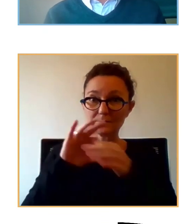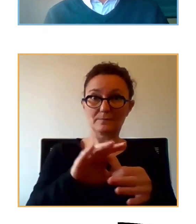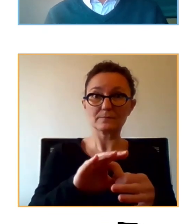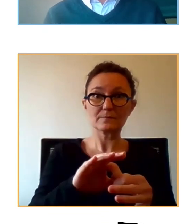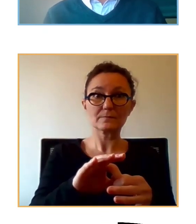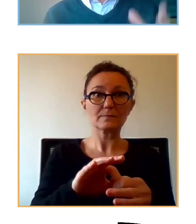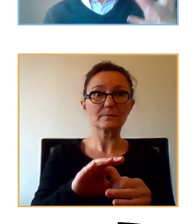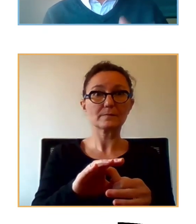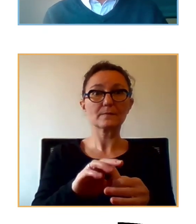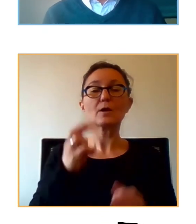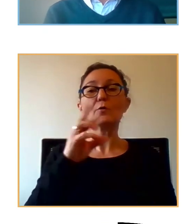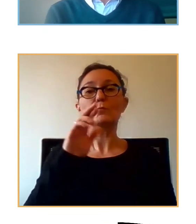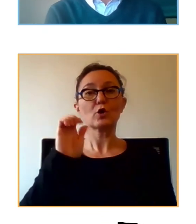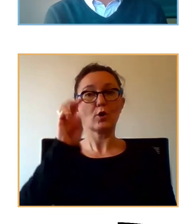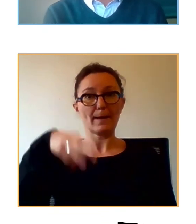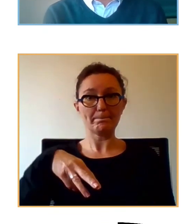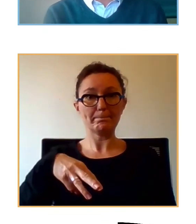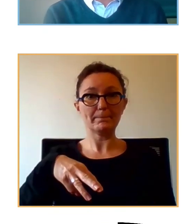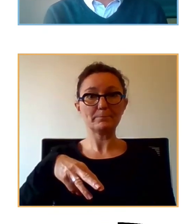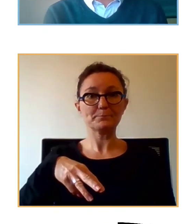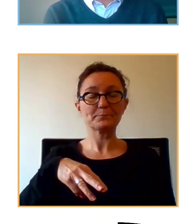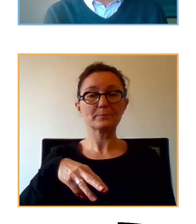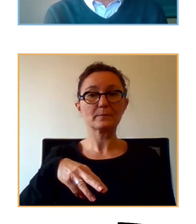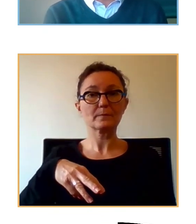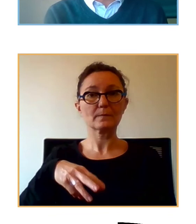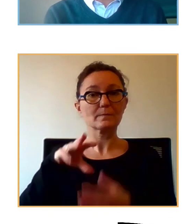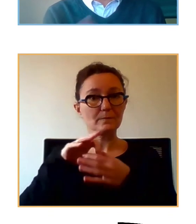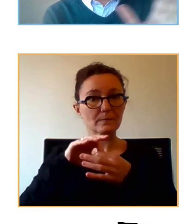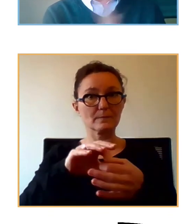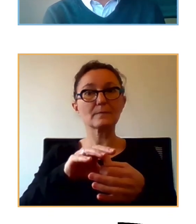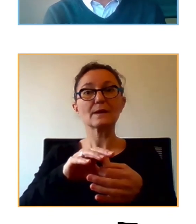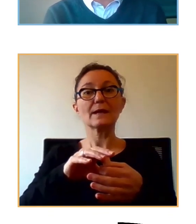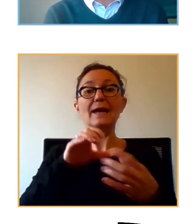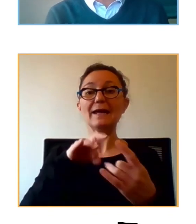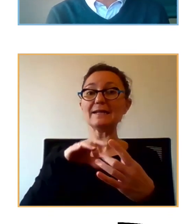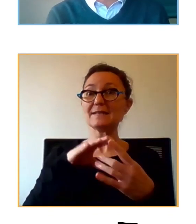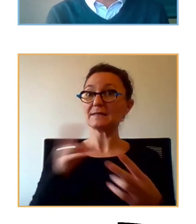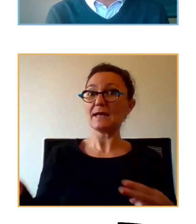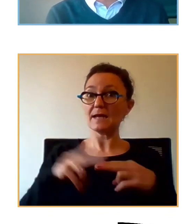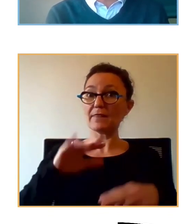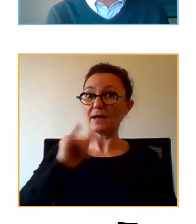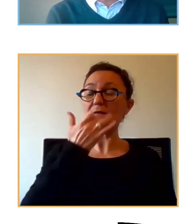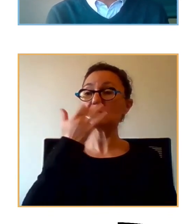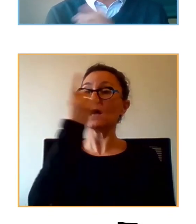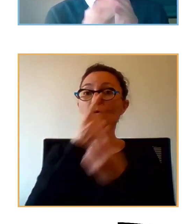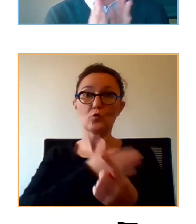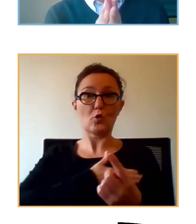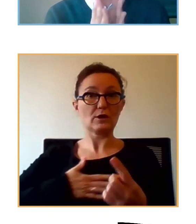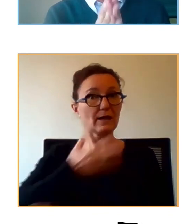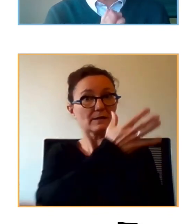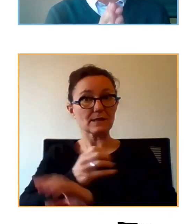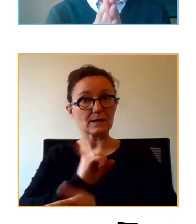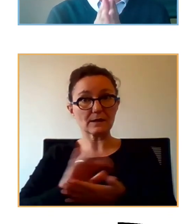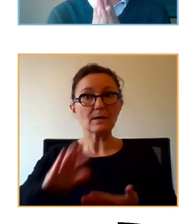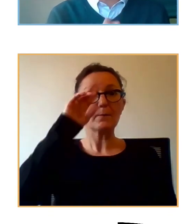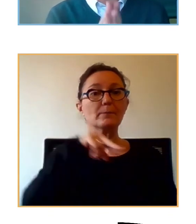red ProEN que en el chat los compañeros han puesto el enlace para que cualquier persona se lo pueda descargar de manera gratuita, en el que padres,